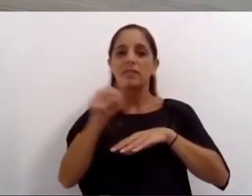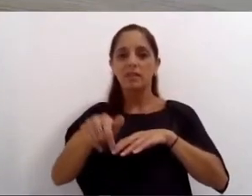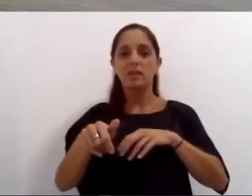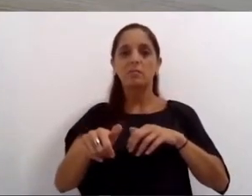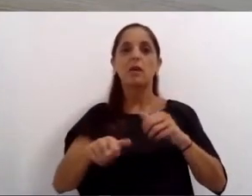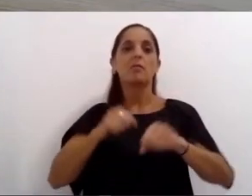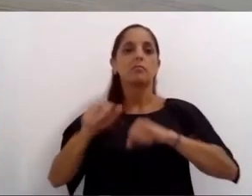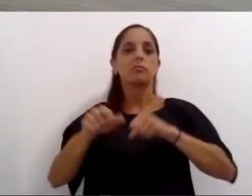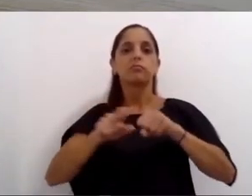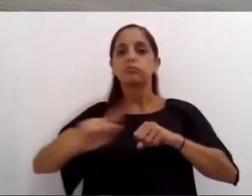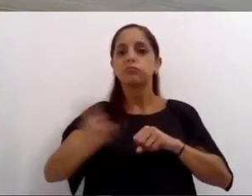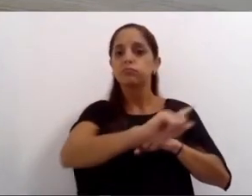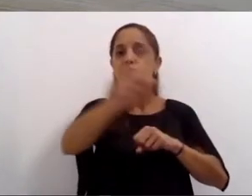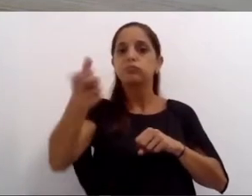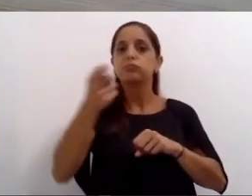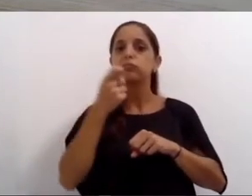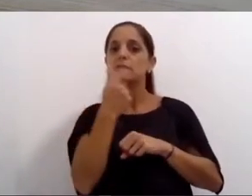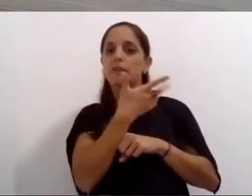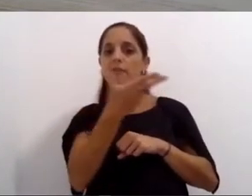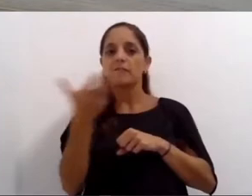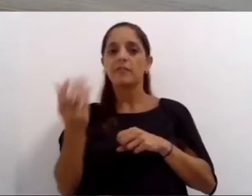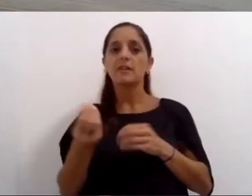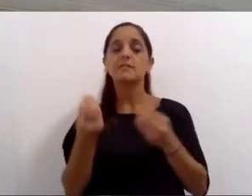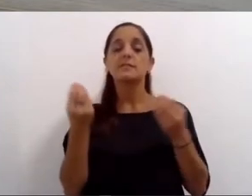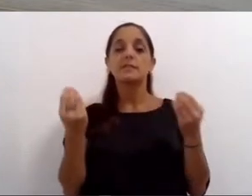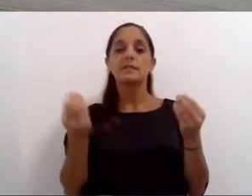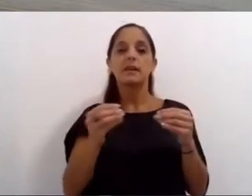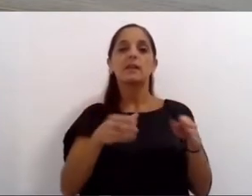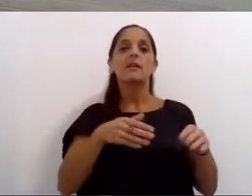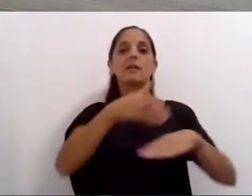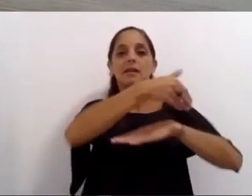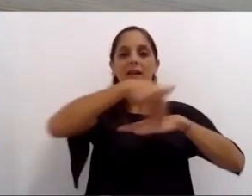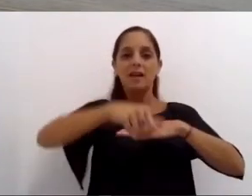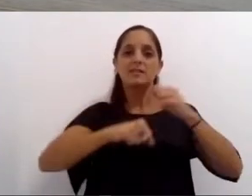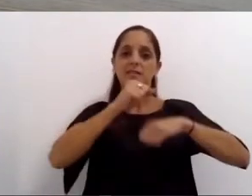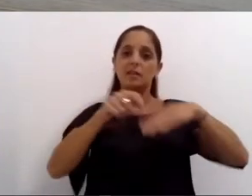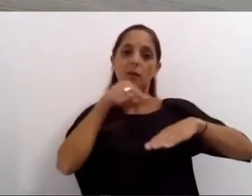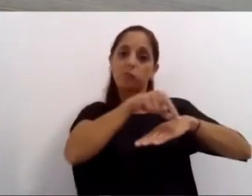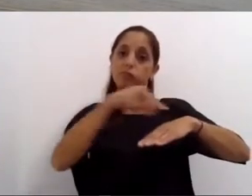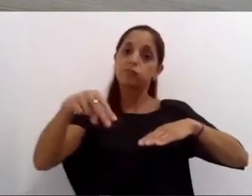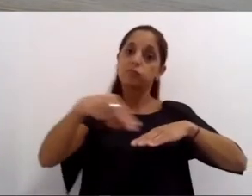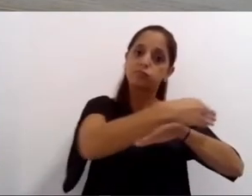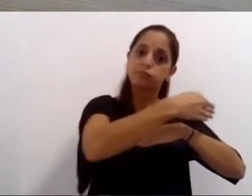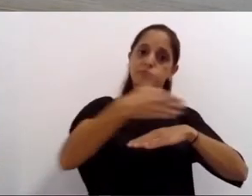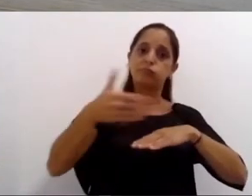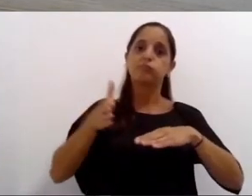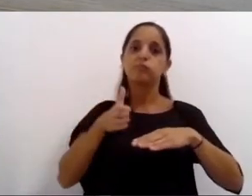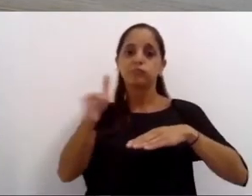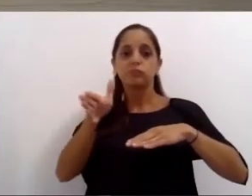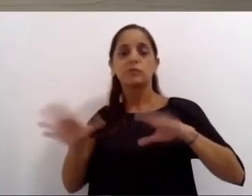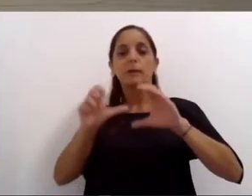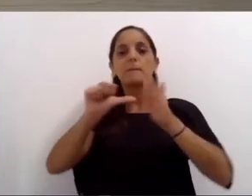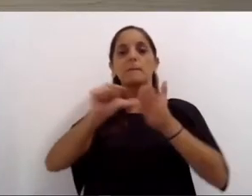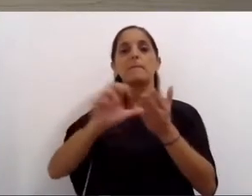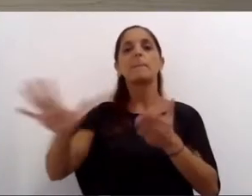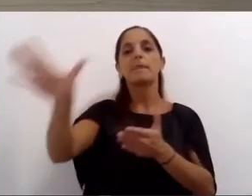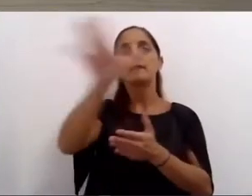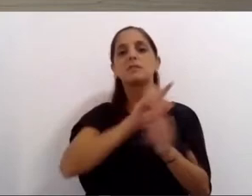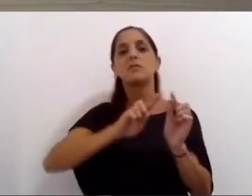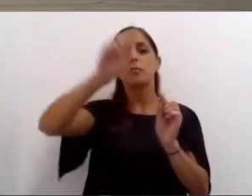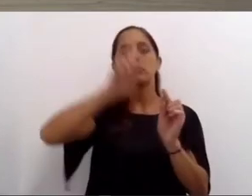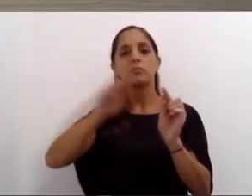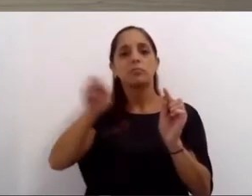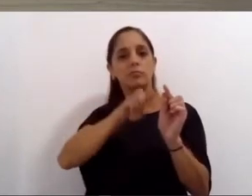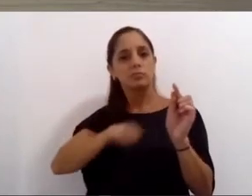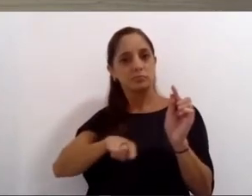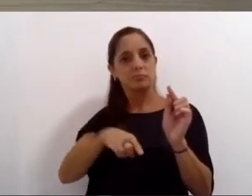concejal seno y construimos dos etapas de ciclovías de emergencia que conectaron el centro norte oeste y noroeste con la